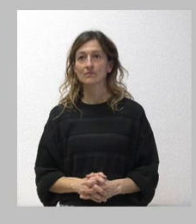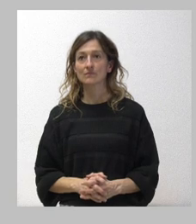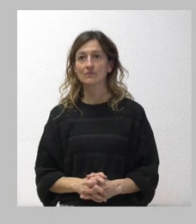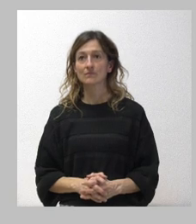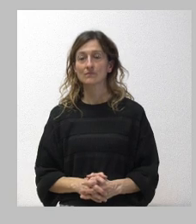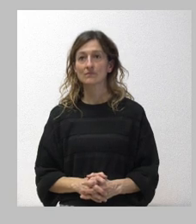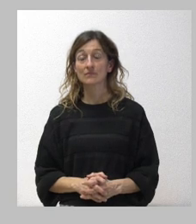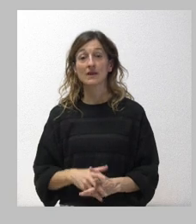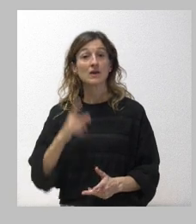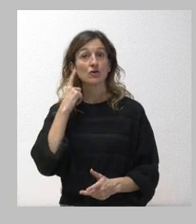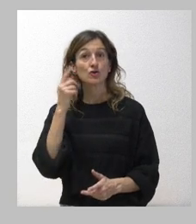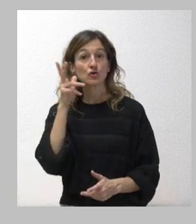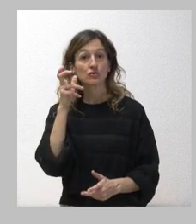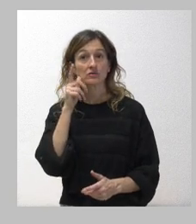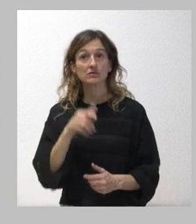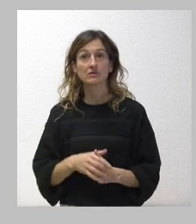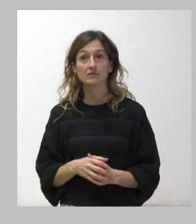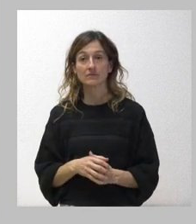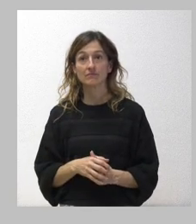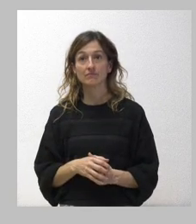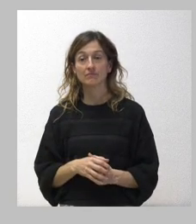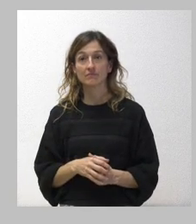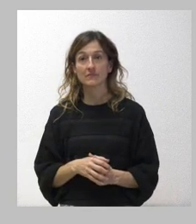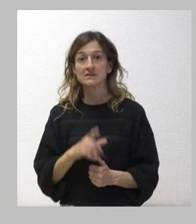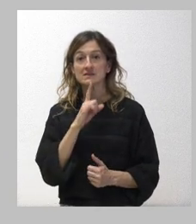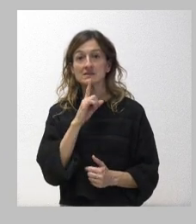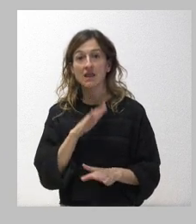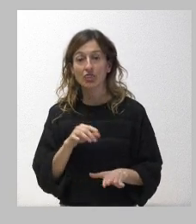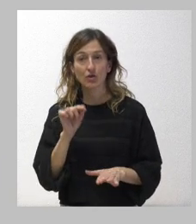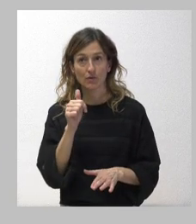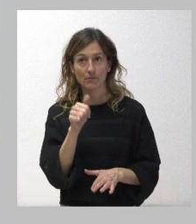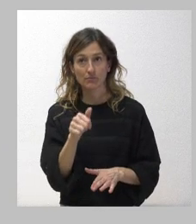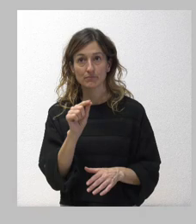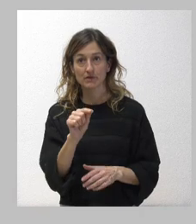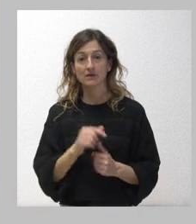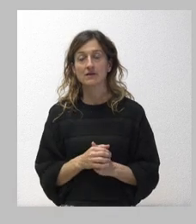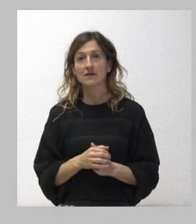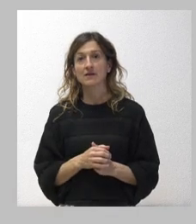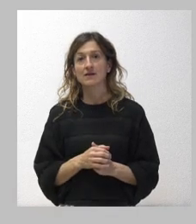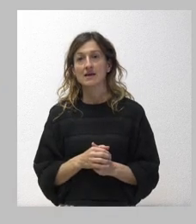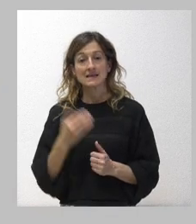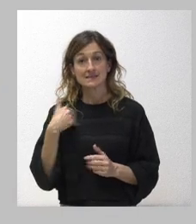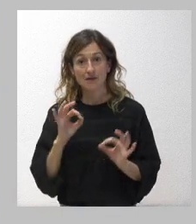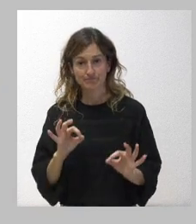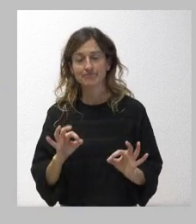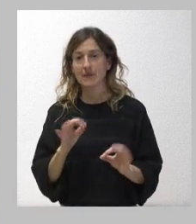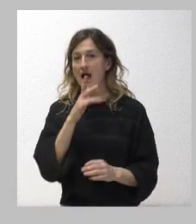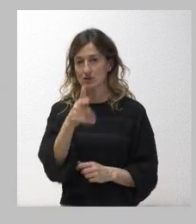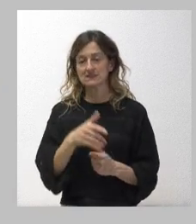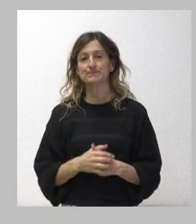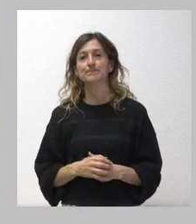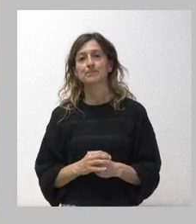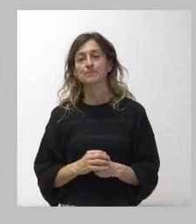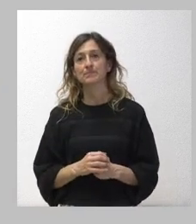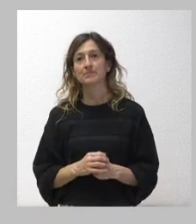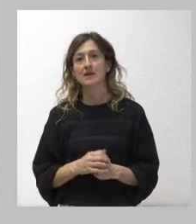Carlos, no te escuchamos. Estás en silencio. Creo que ahora ya lo resuelto. Ahora estás. Ahora. Se